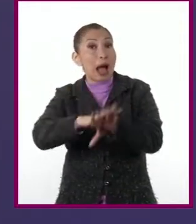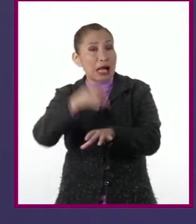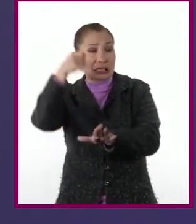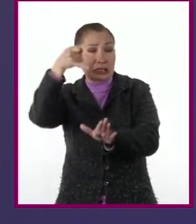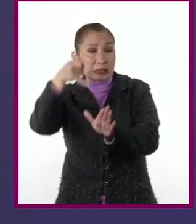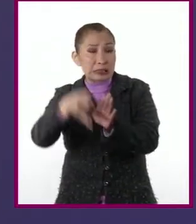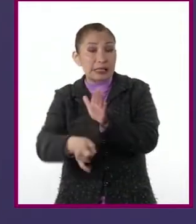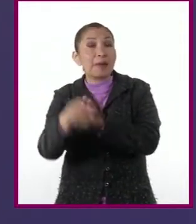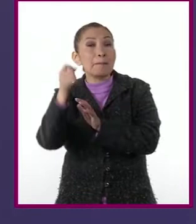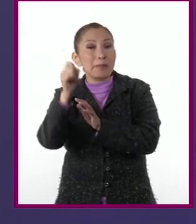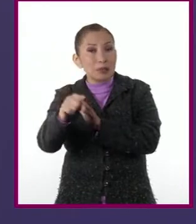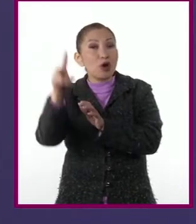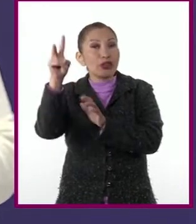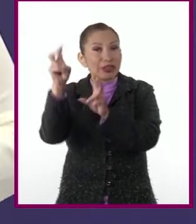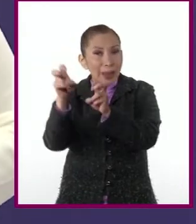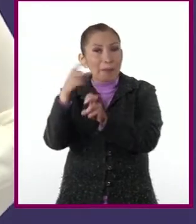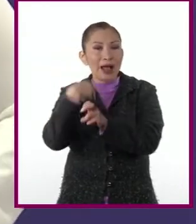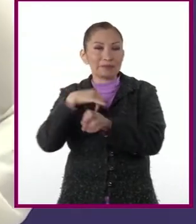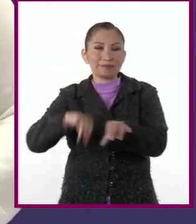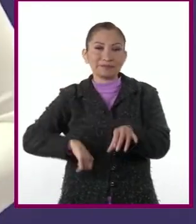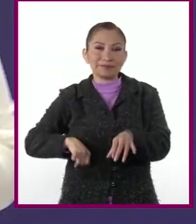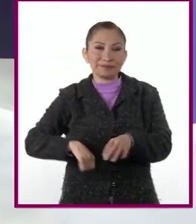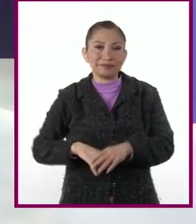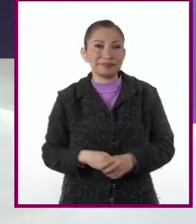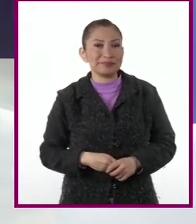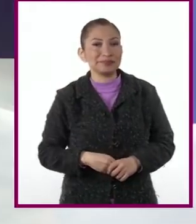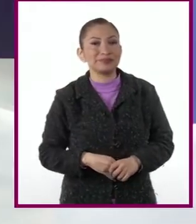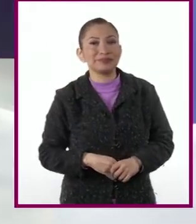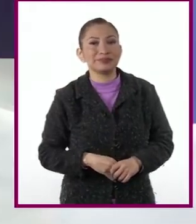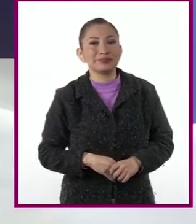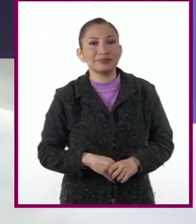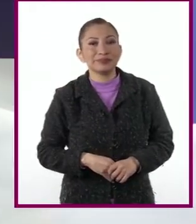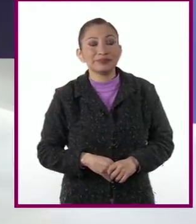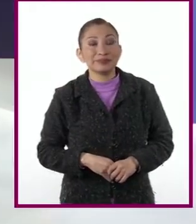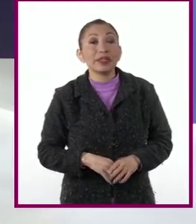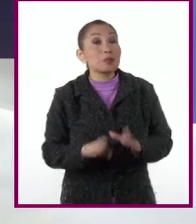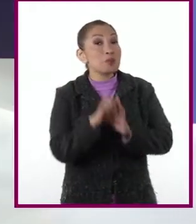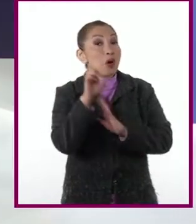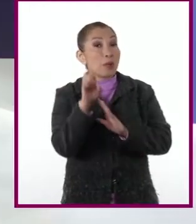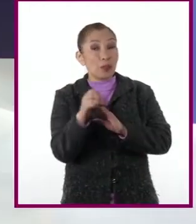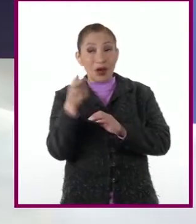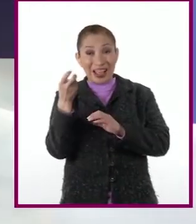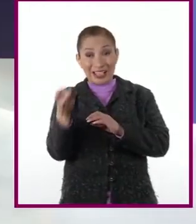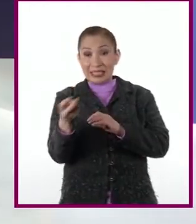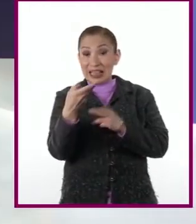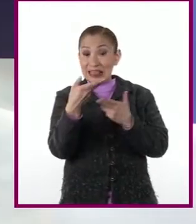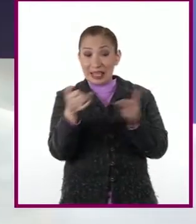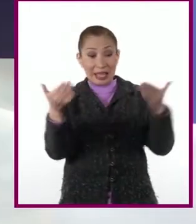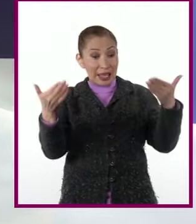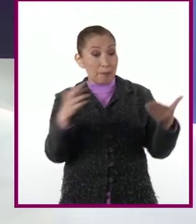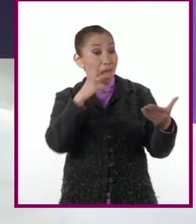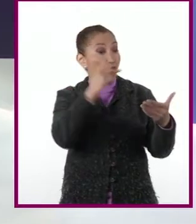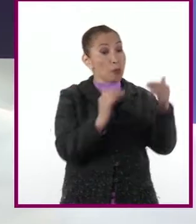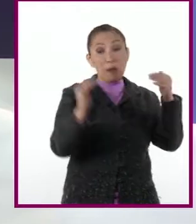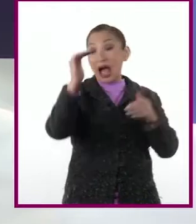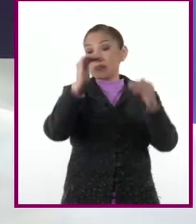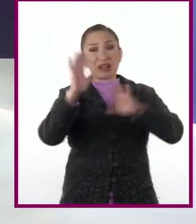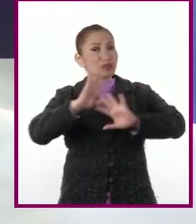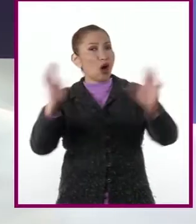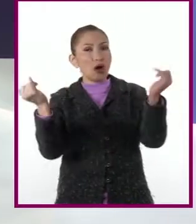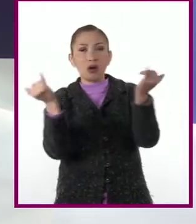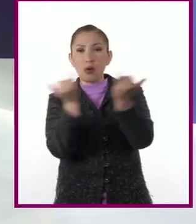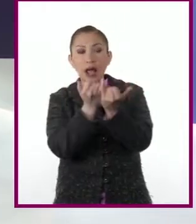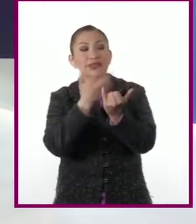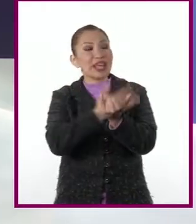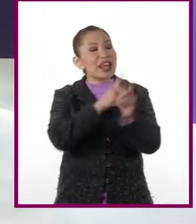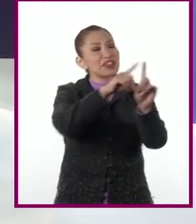detallada acerca del tema que nos interese. Y, en este caso, ninguna es mejor que la otra, sino